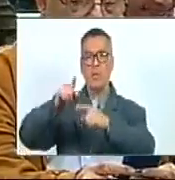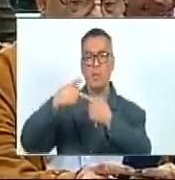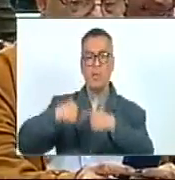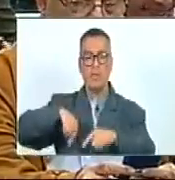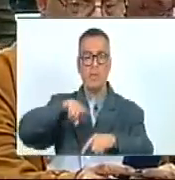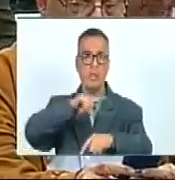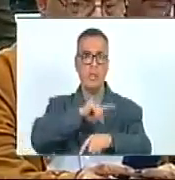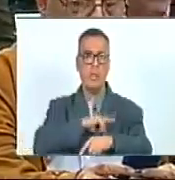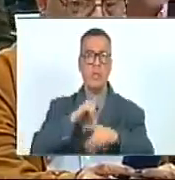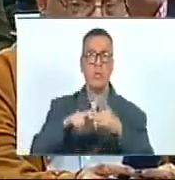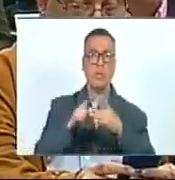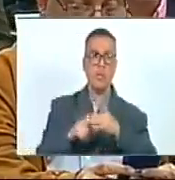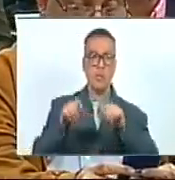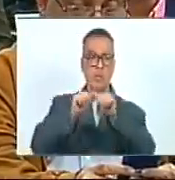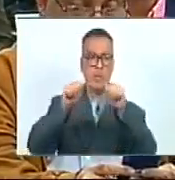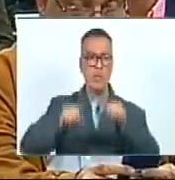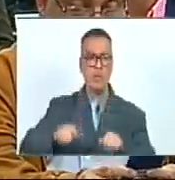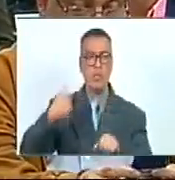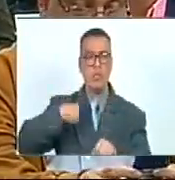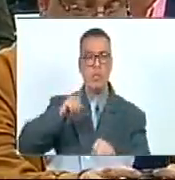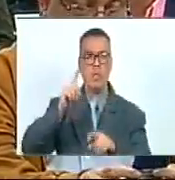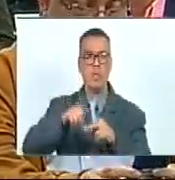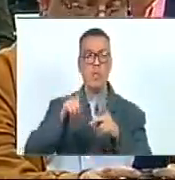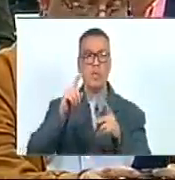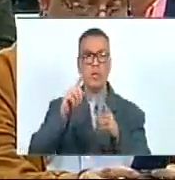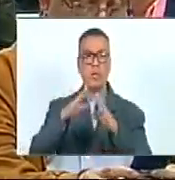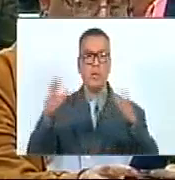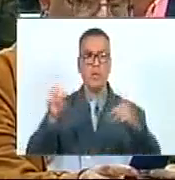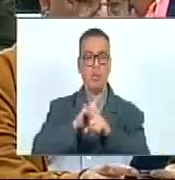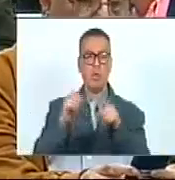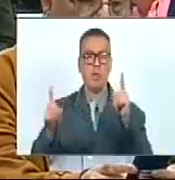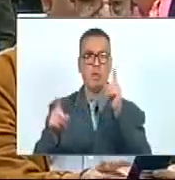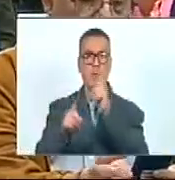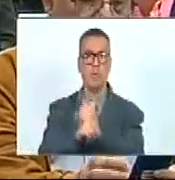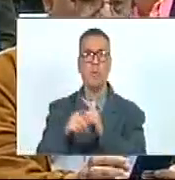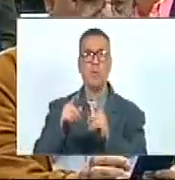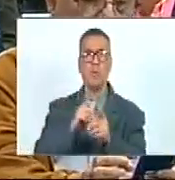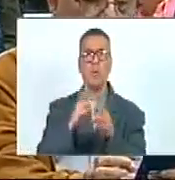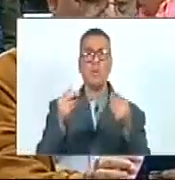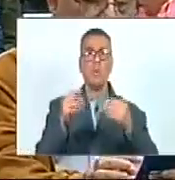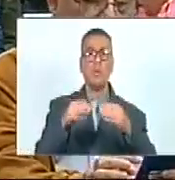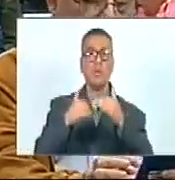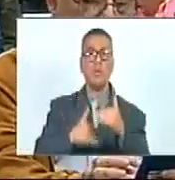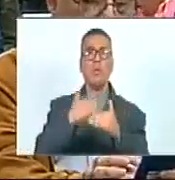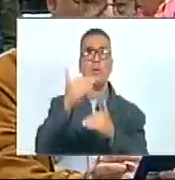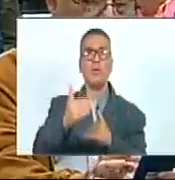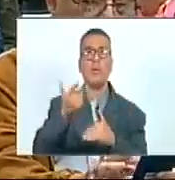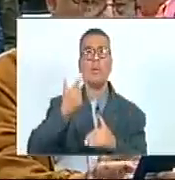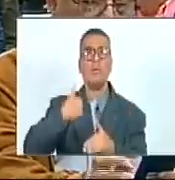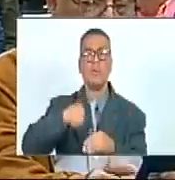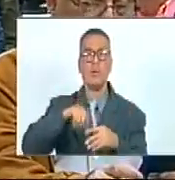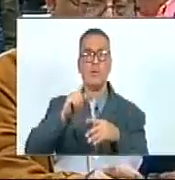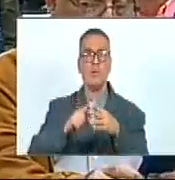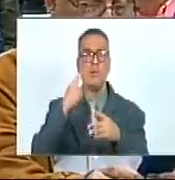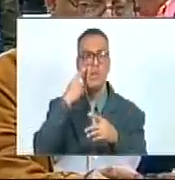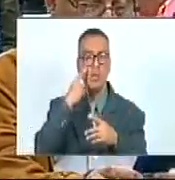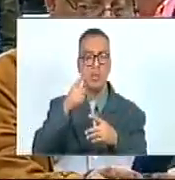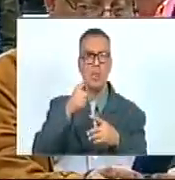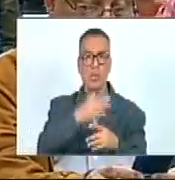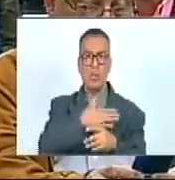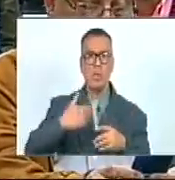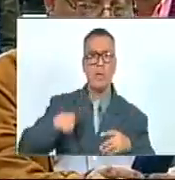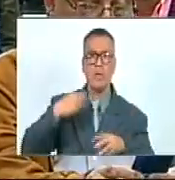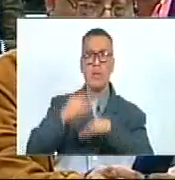Entornos Y Nuestros Ecosistemas Requiere De Un Gran Cambio Que Vaya Mucho Más Allá De Nuestras Tradicionales Creencias